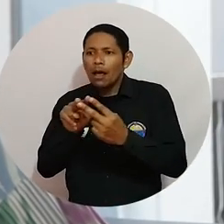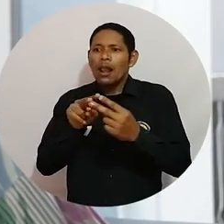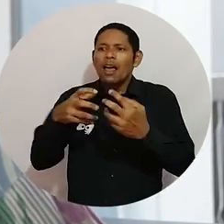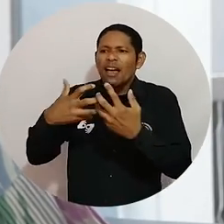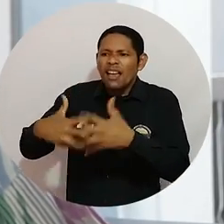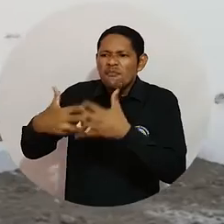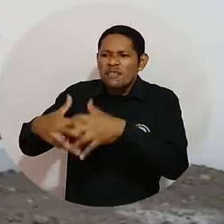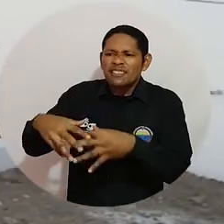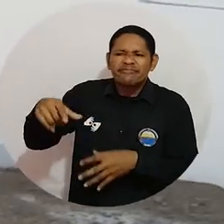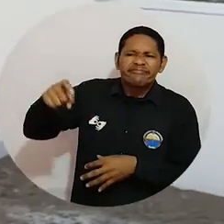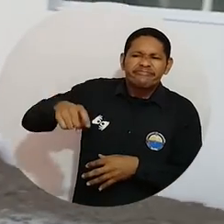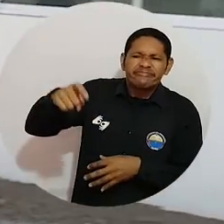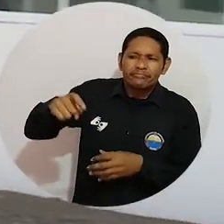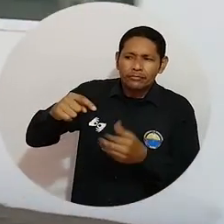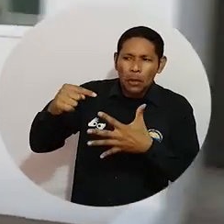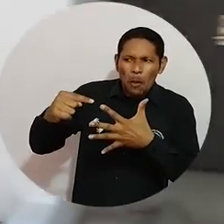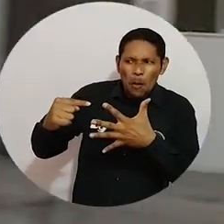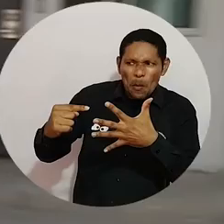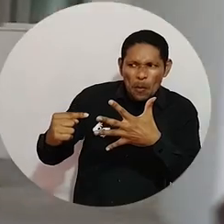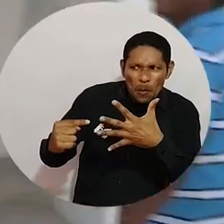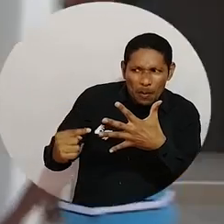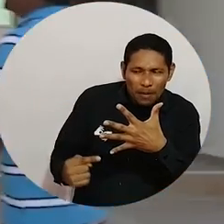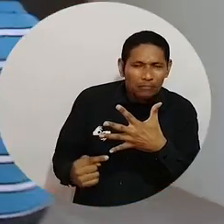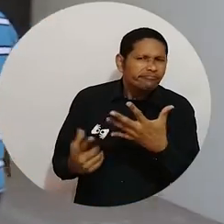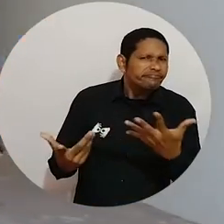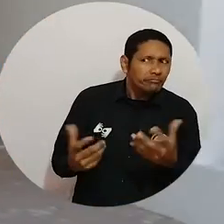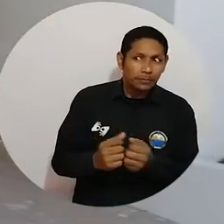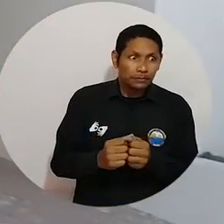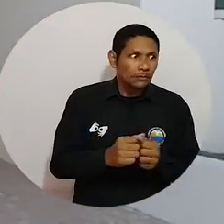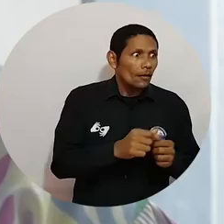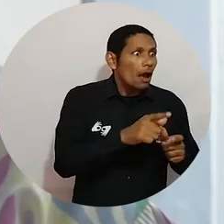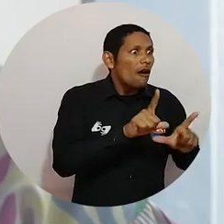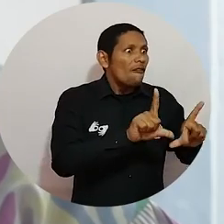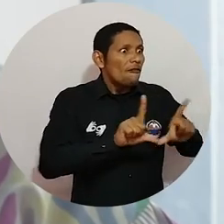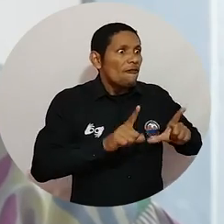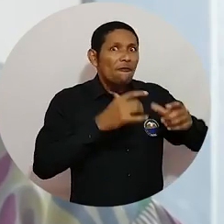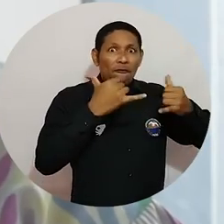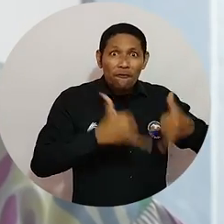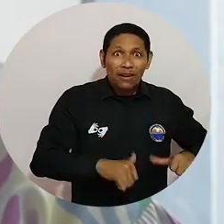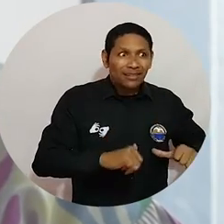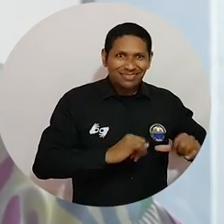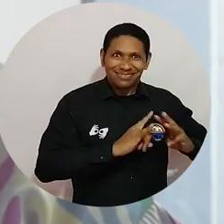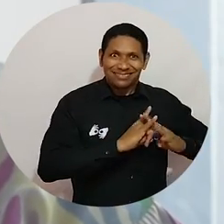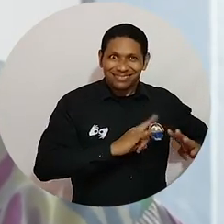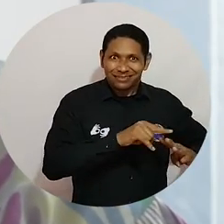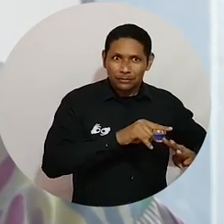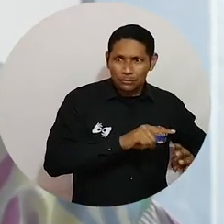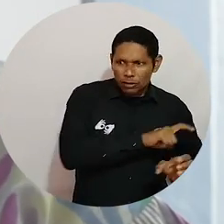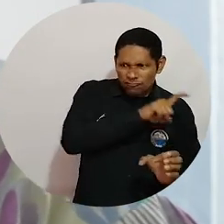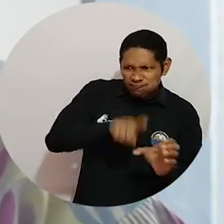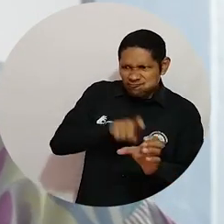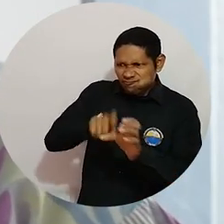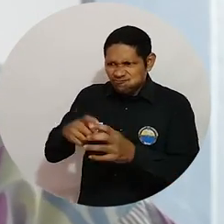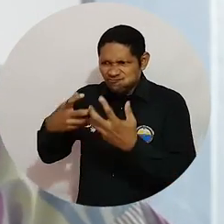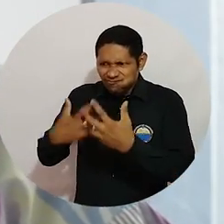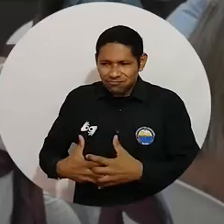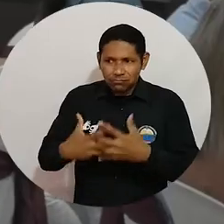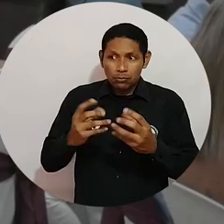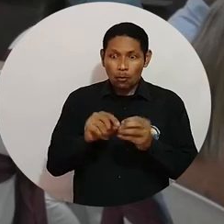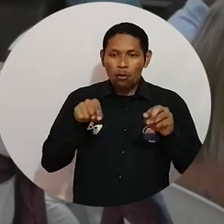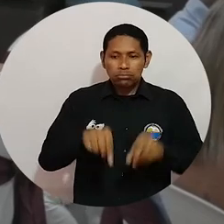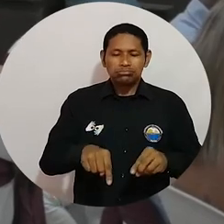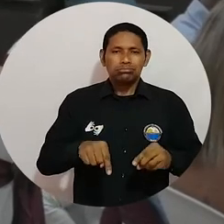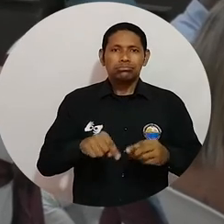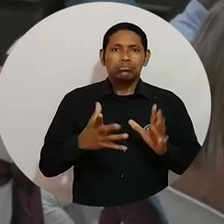mano cuáles son las necesidades de cada una de las empresas cuando queremos vincular a personas de egresados de la universidad.